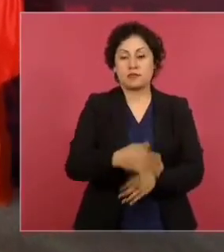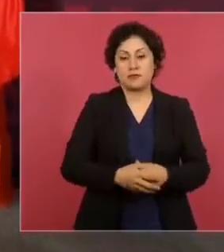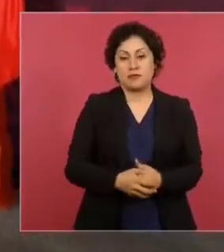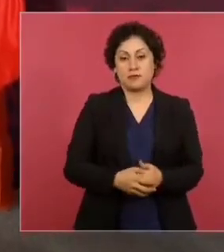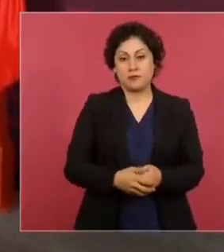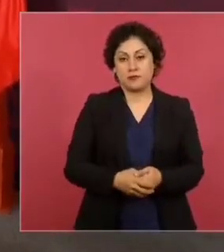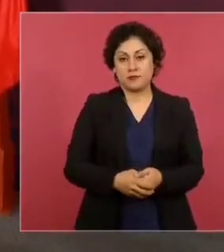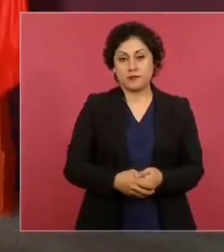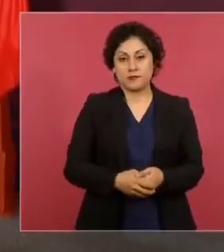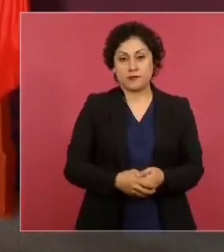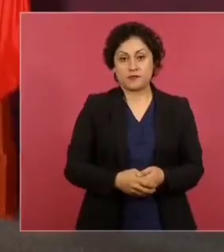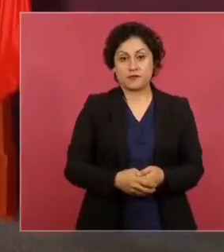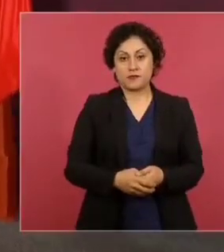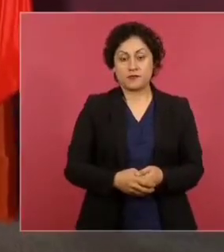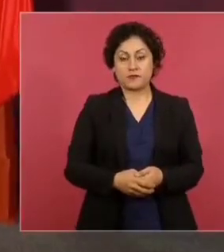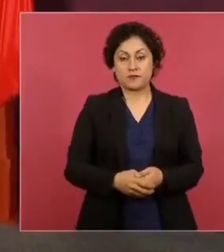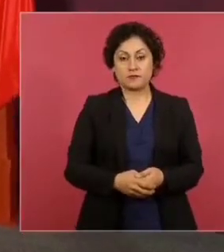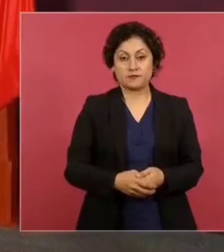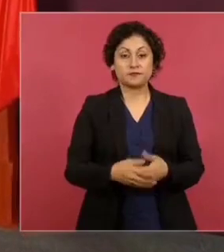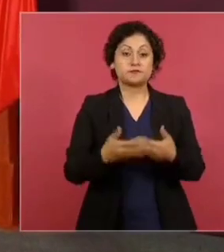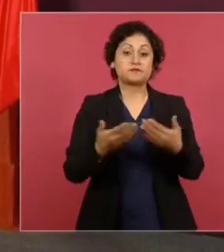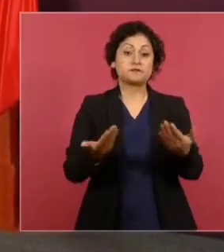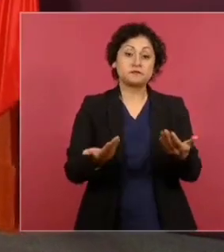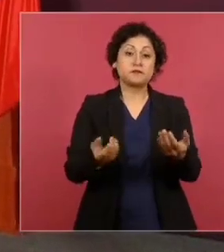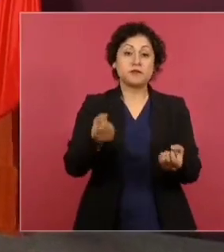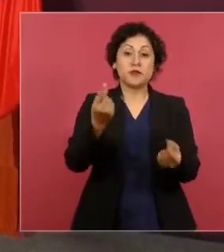se burlen.